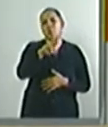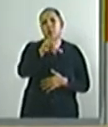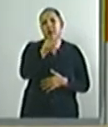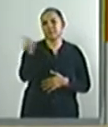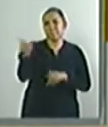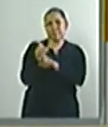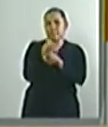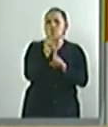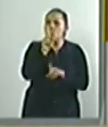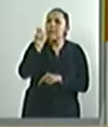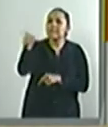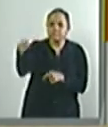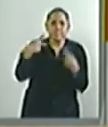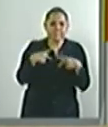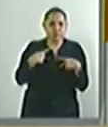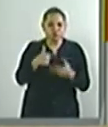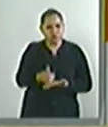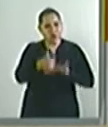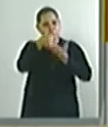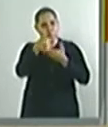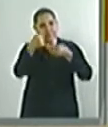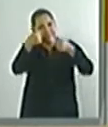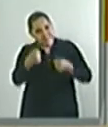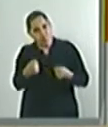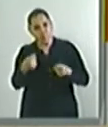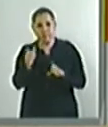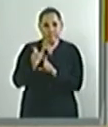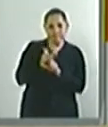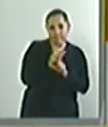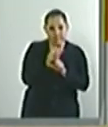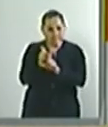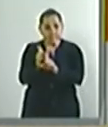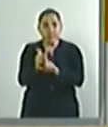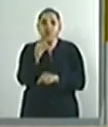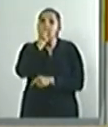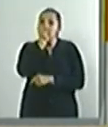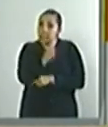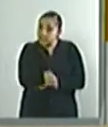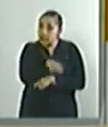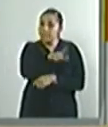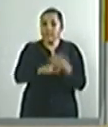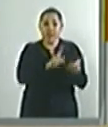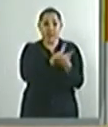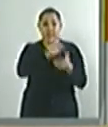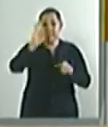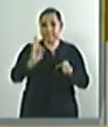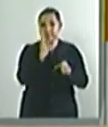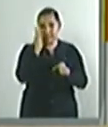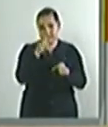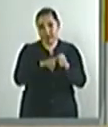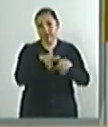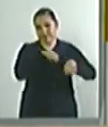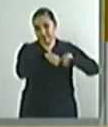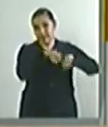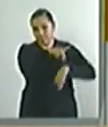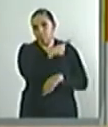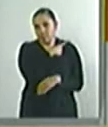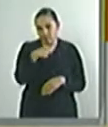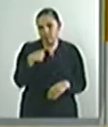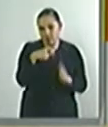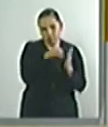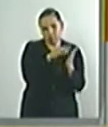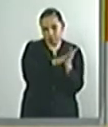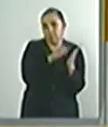deberían también tener el marco de protección de la Ley Federal del Trabajo para que no sean corridos de sus propios